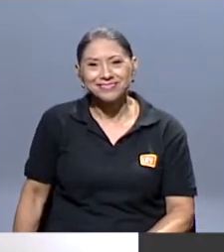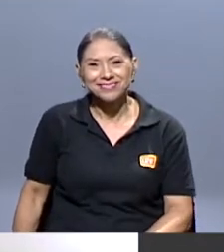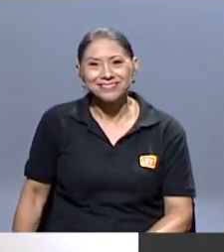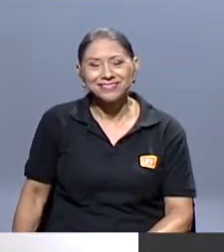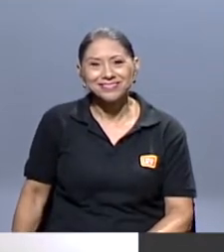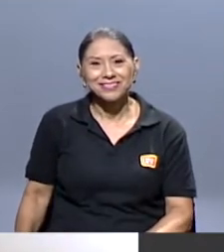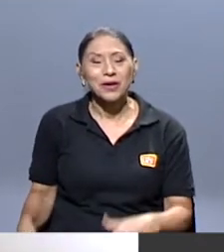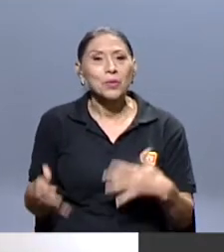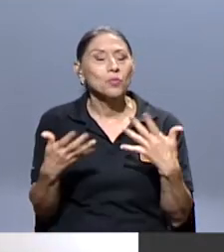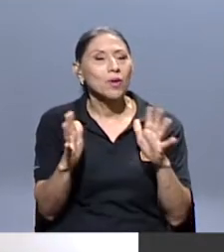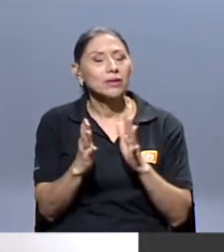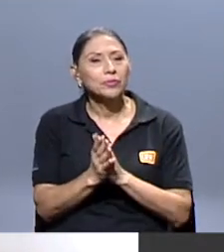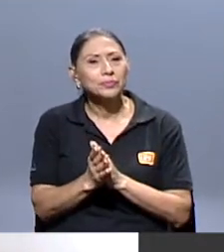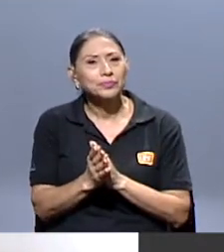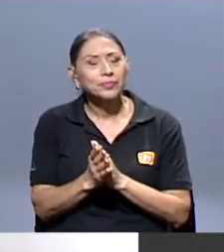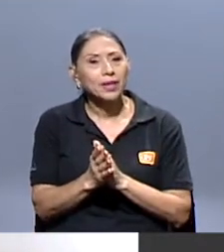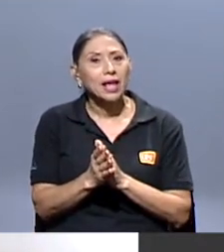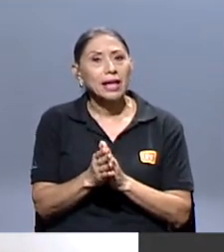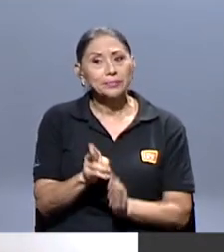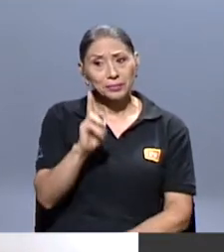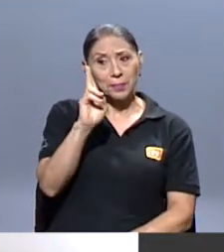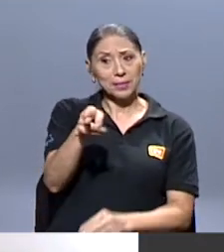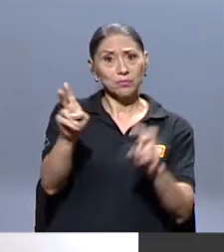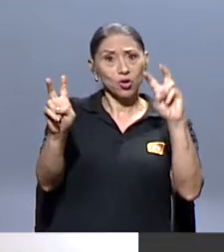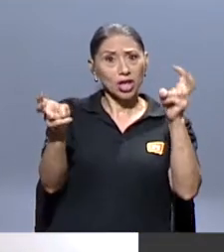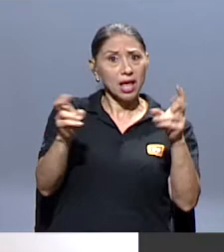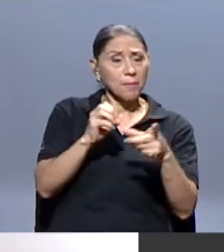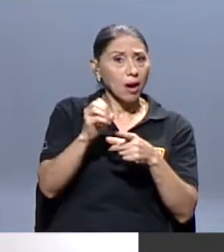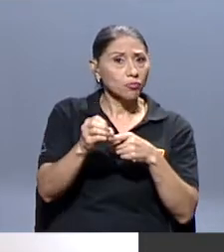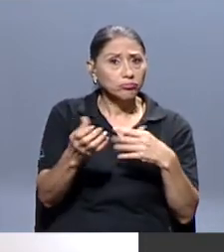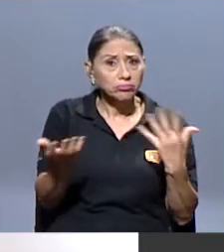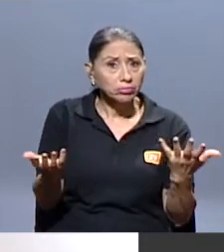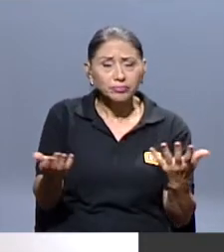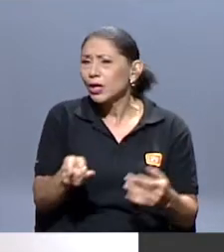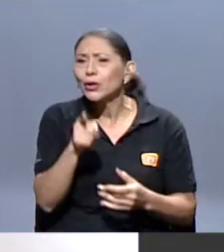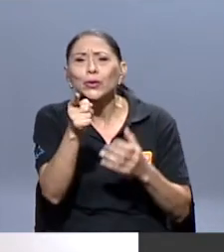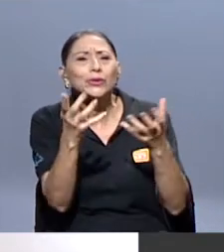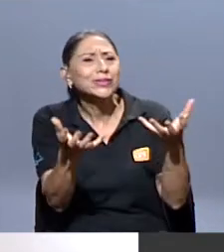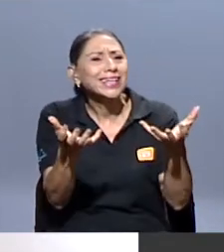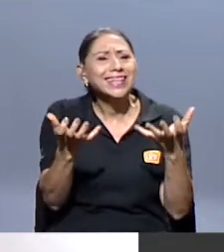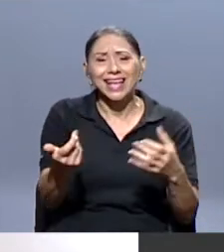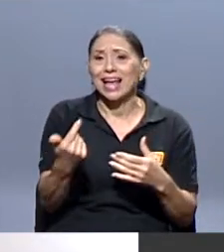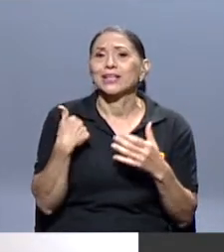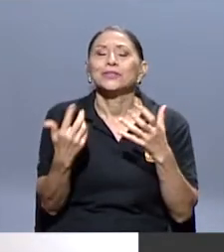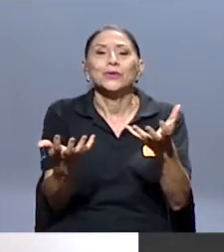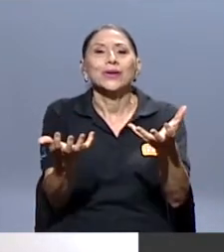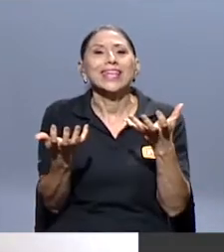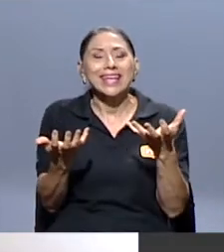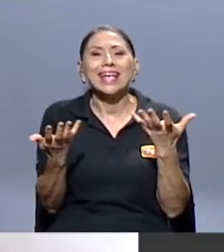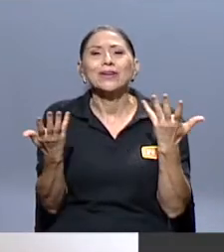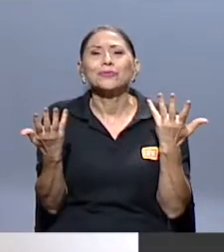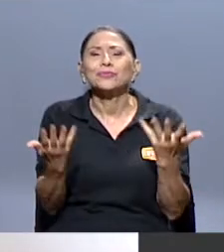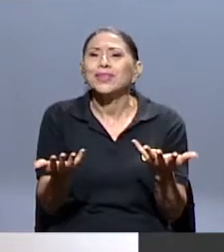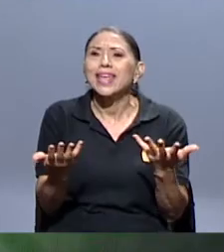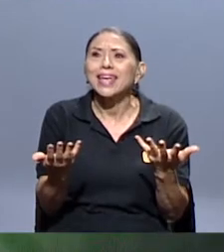Bueno, sobre el mismo tema o cómo... Lo que usted quiera, yo lo que quiero es que nuestra